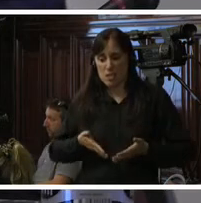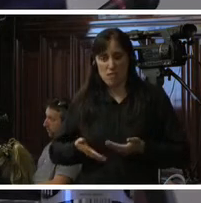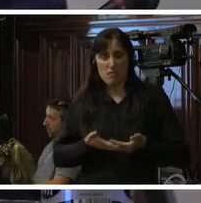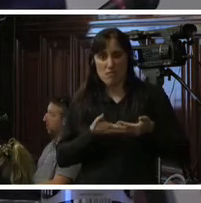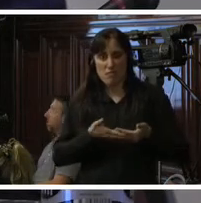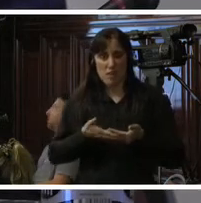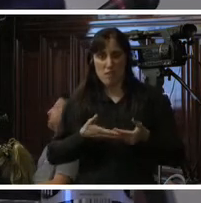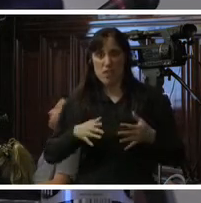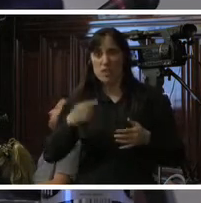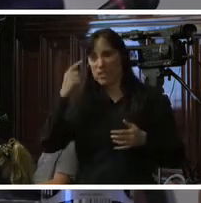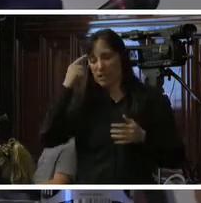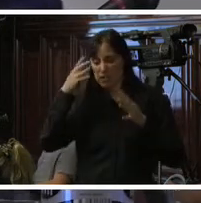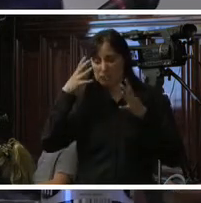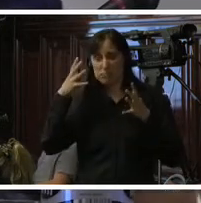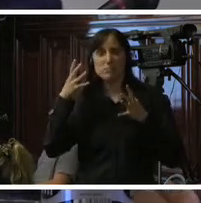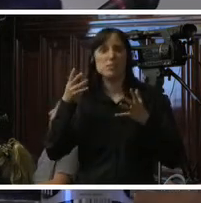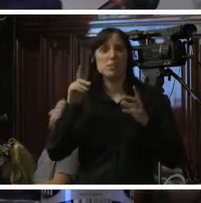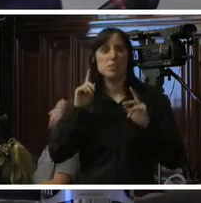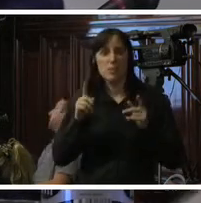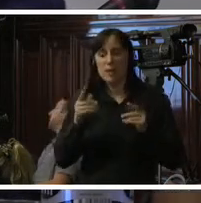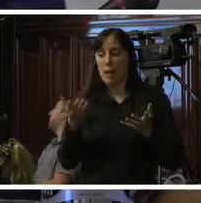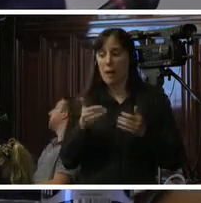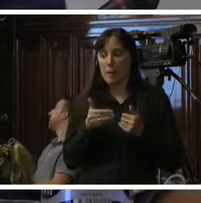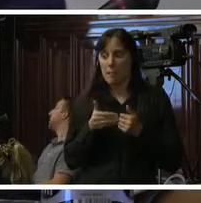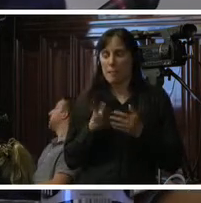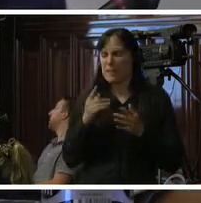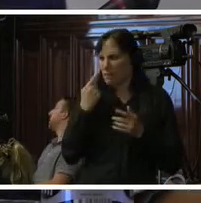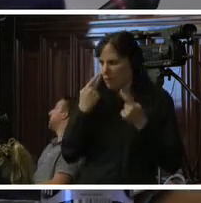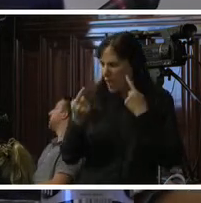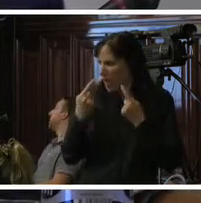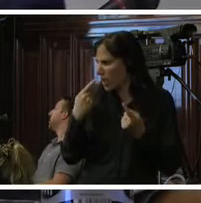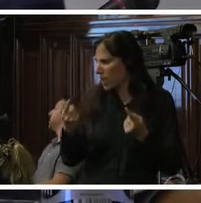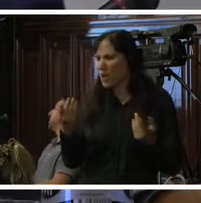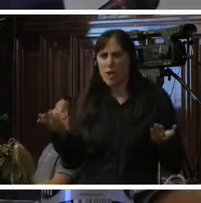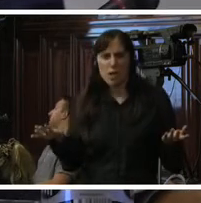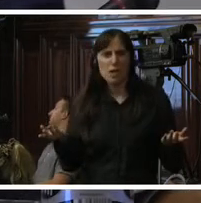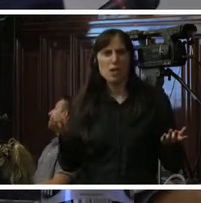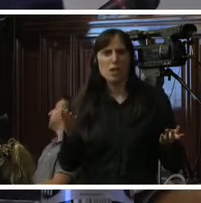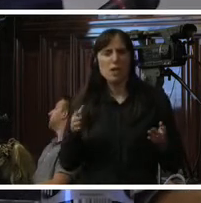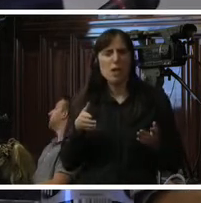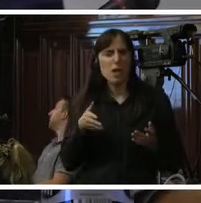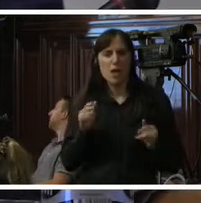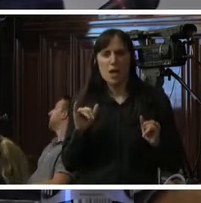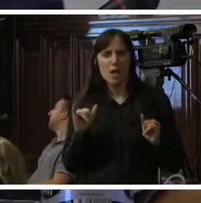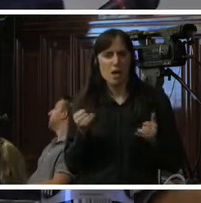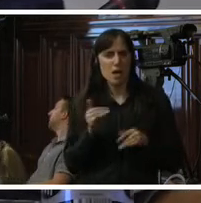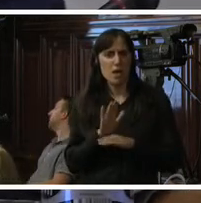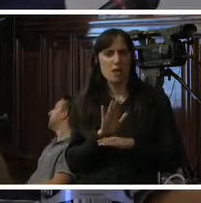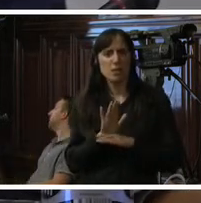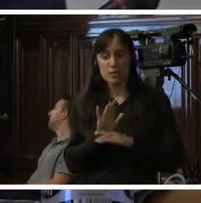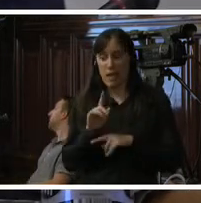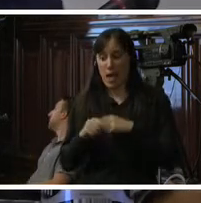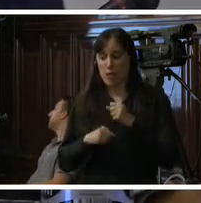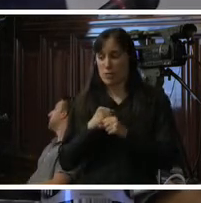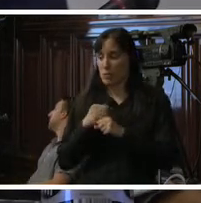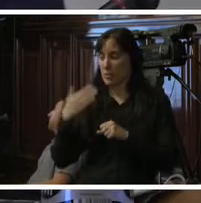con microcefalia y que van a empezar, vamos a empezar a ver los conocimientos puesto que eso fue realmente del año pasado